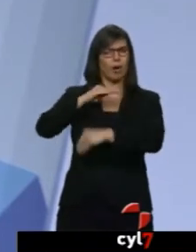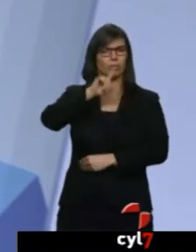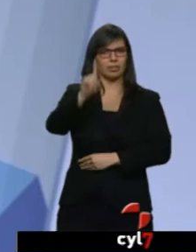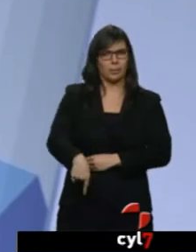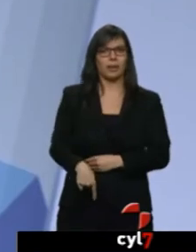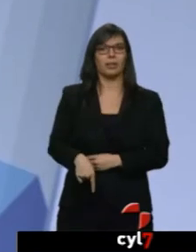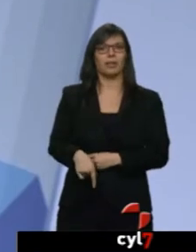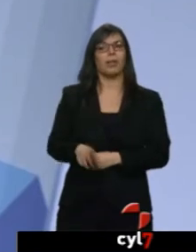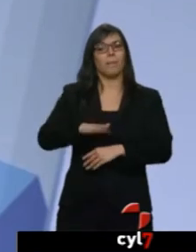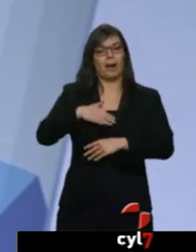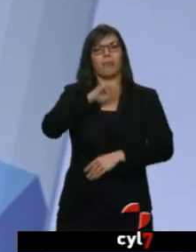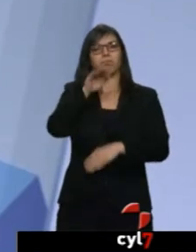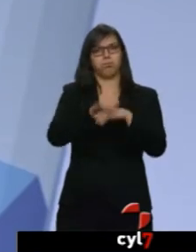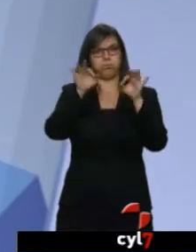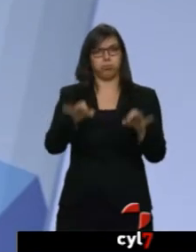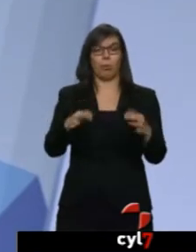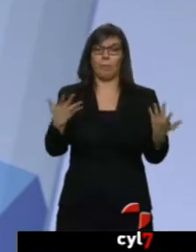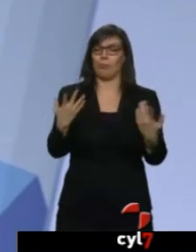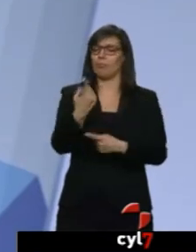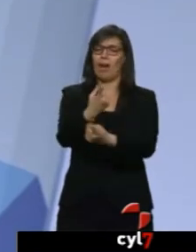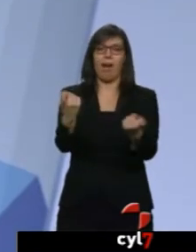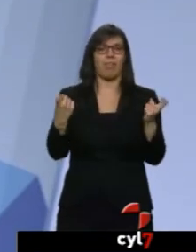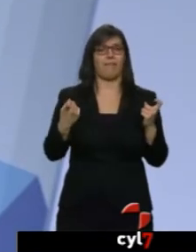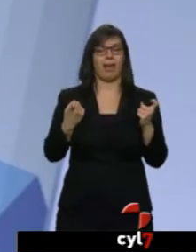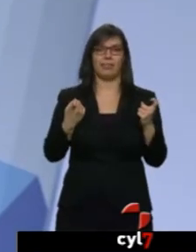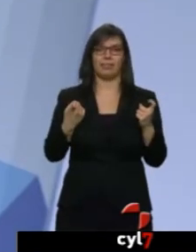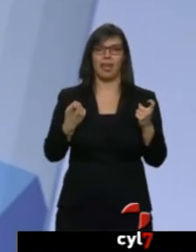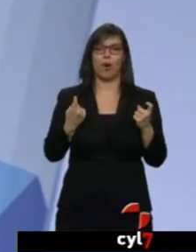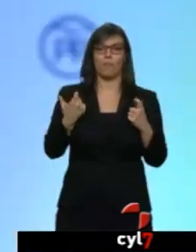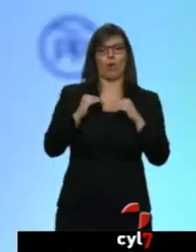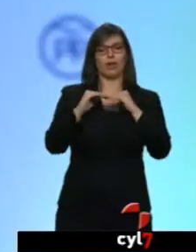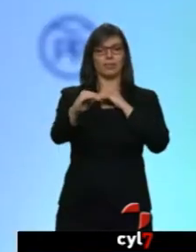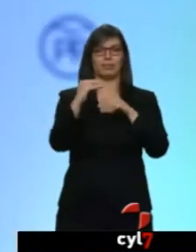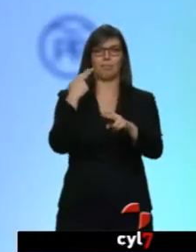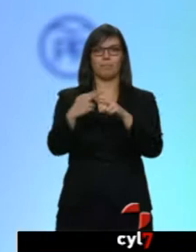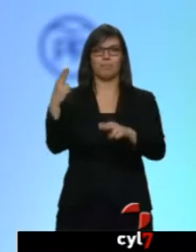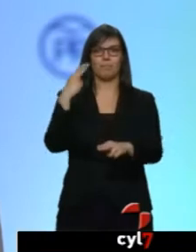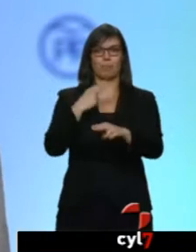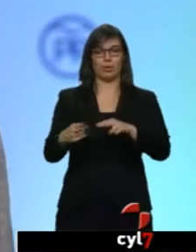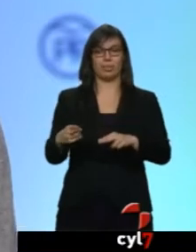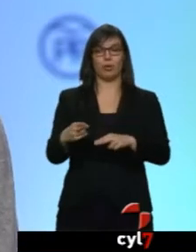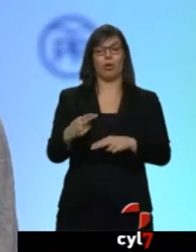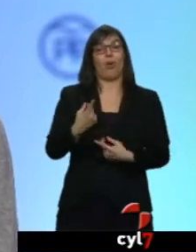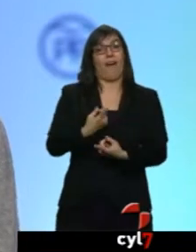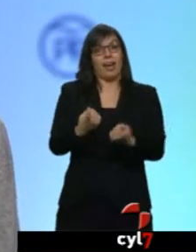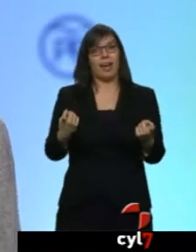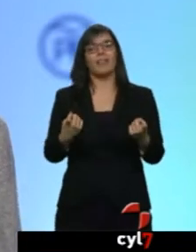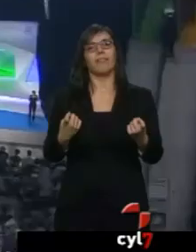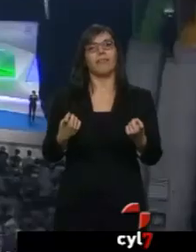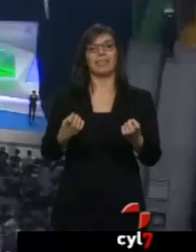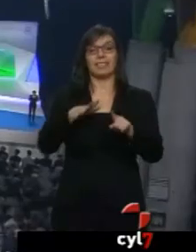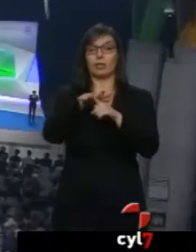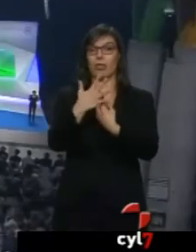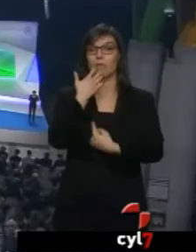que sea así. Pero es necesario algo de estabilidad política y es necesario que episodios como el de los